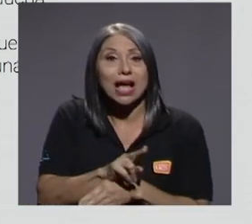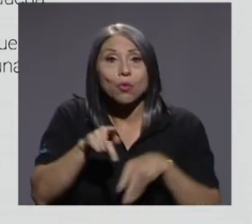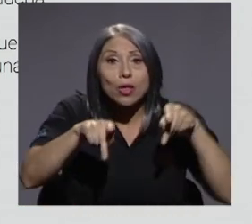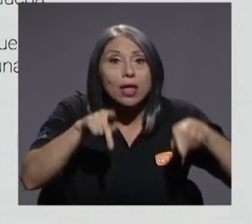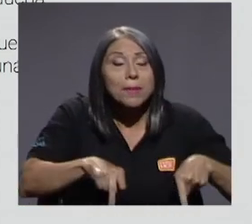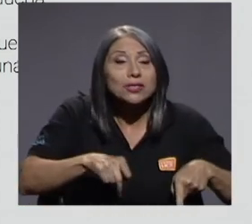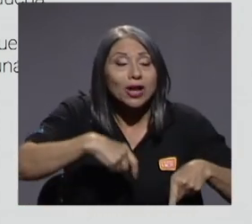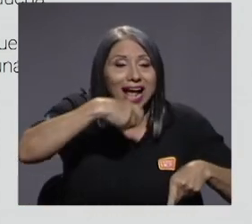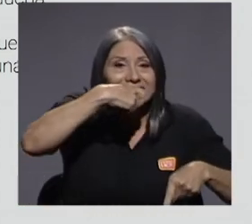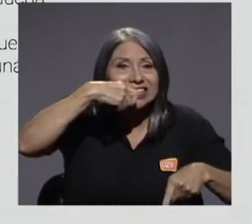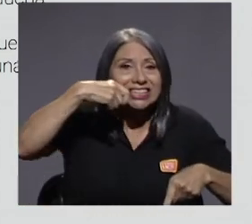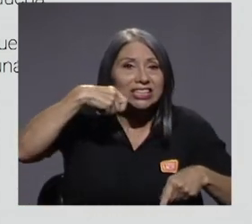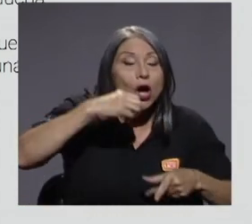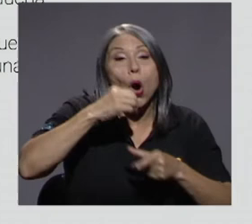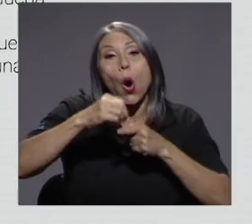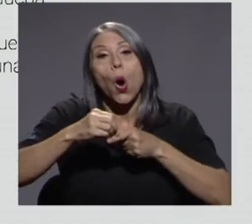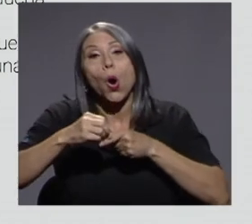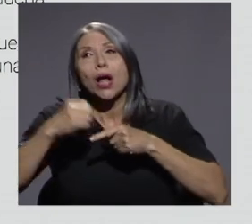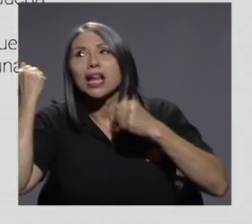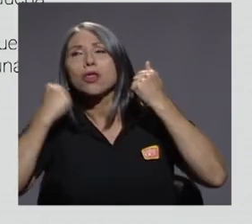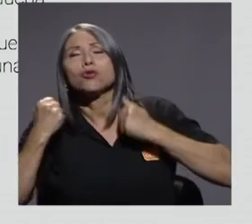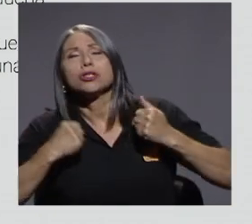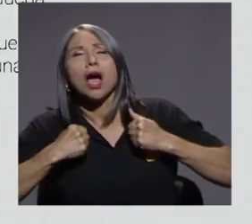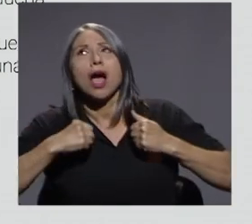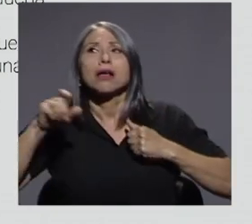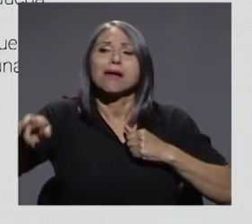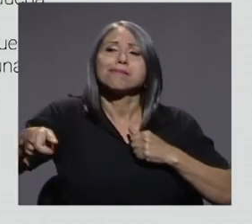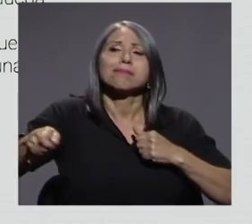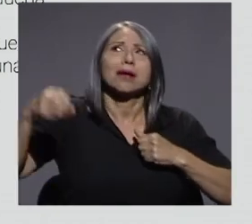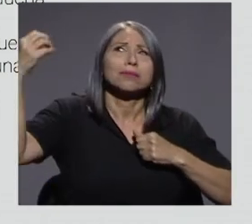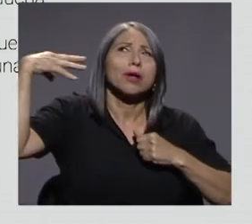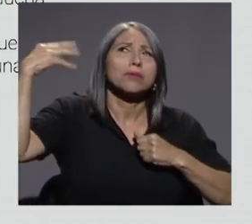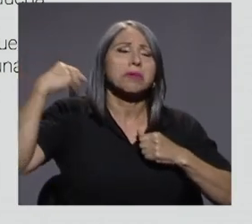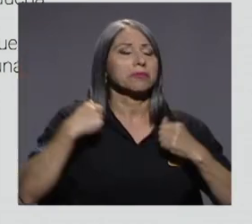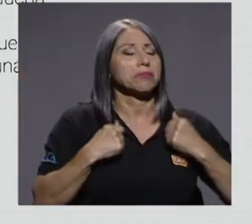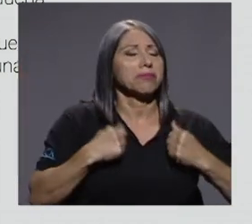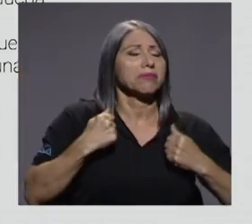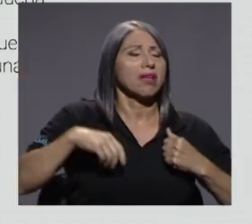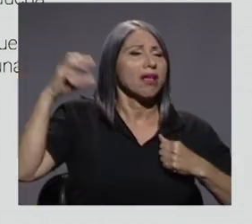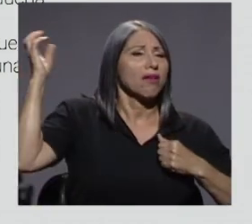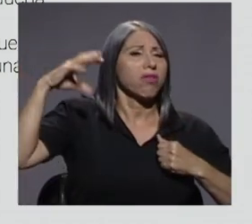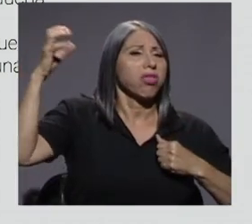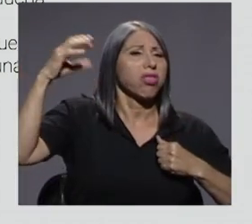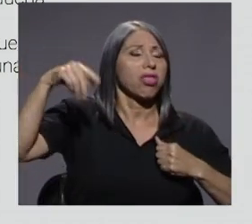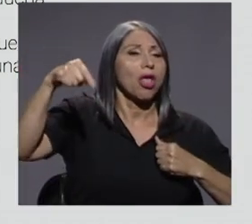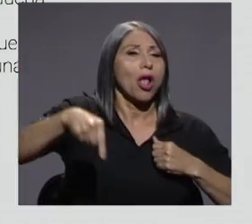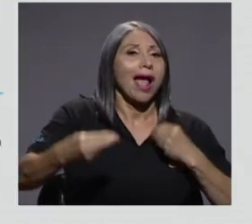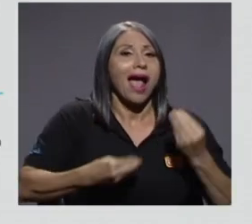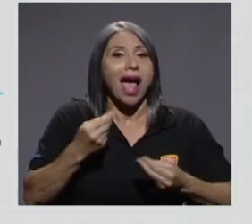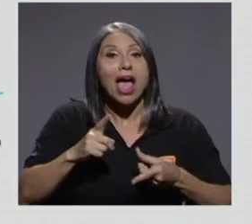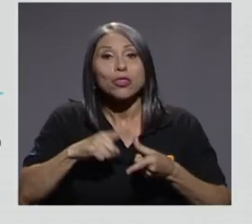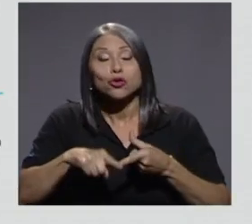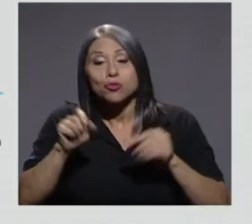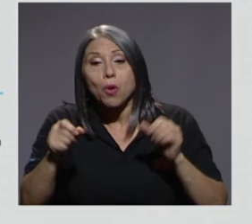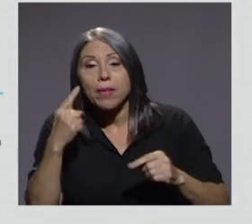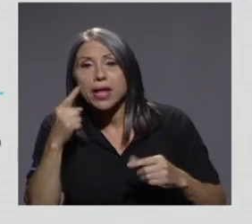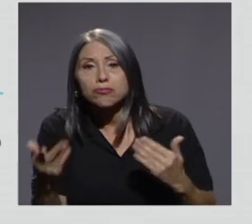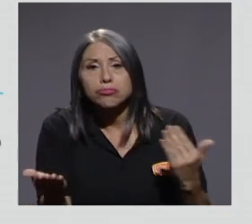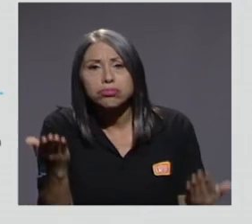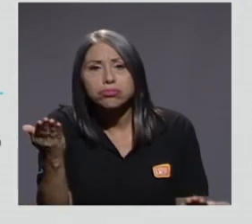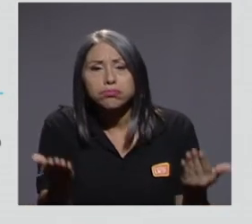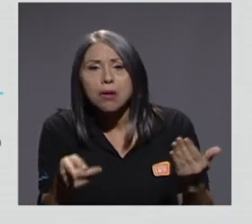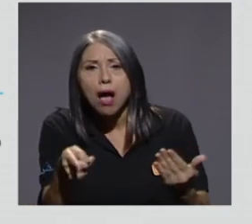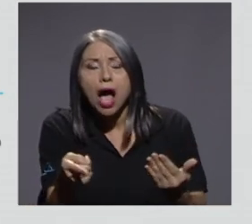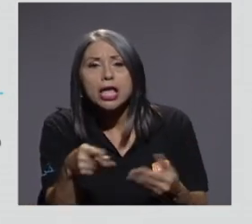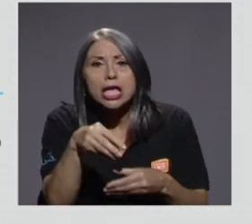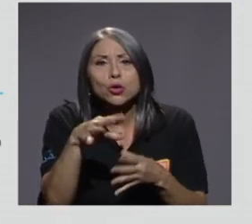deja el agua correr. Entonces aquí se pueden ver los indicadores de cuánto de ahorro podía haber. Es impresionante. Hemos hecho